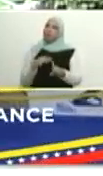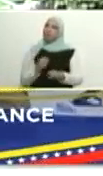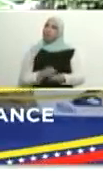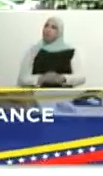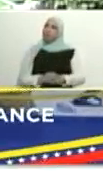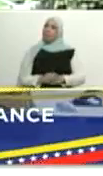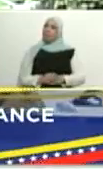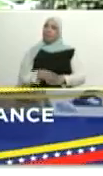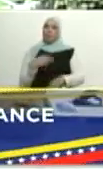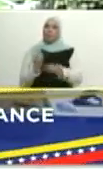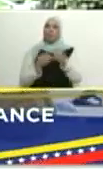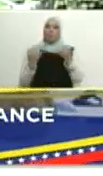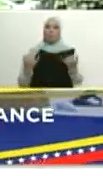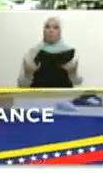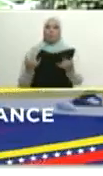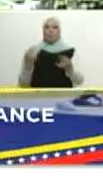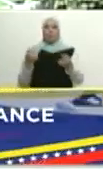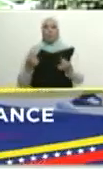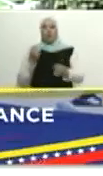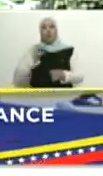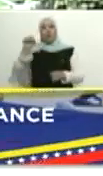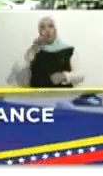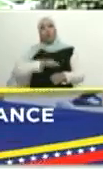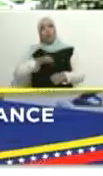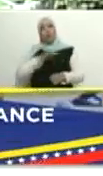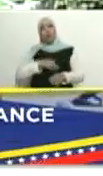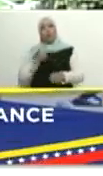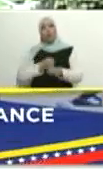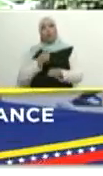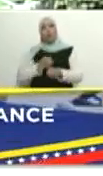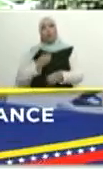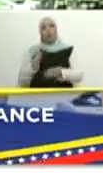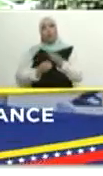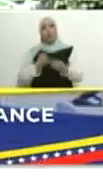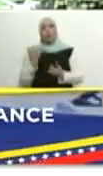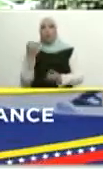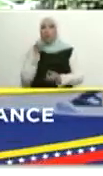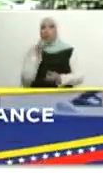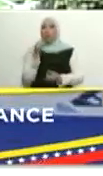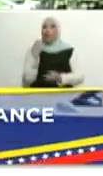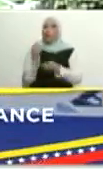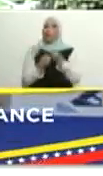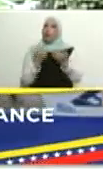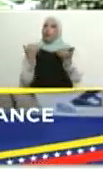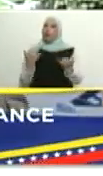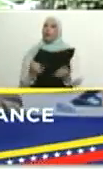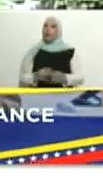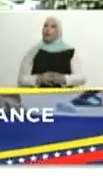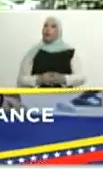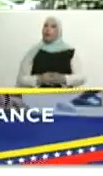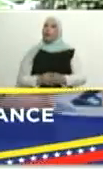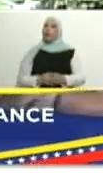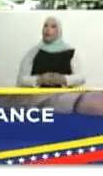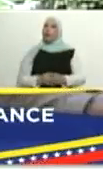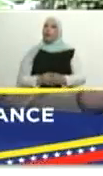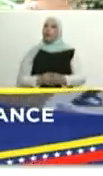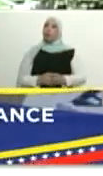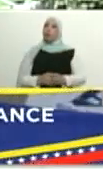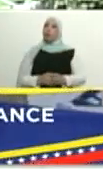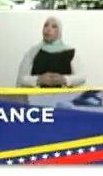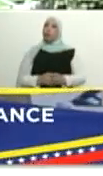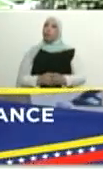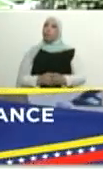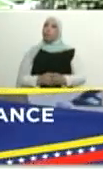Nosotros la llamamos la economía del socialismo productivo, la economía integrada, armonizada, donde